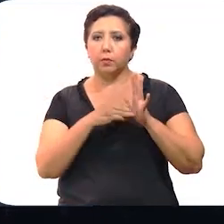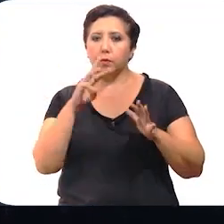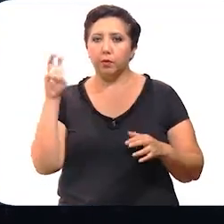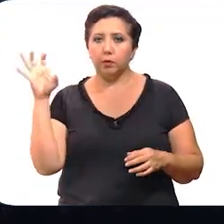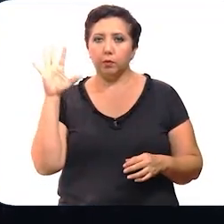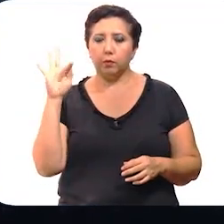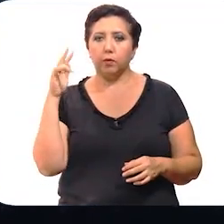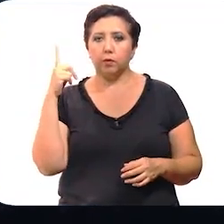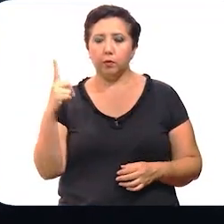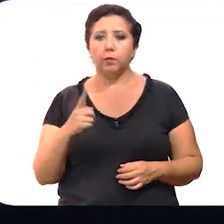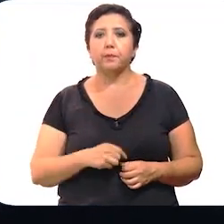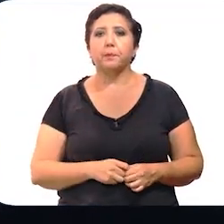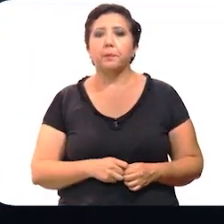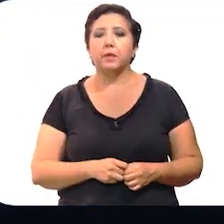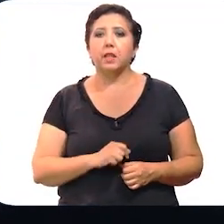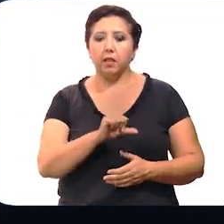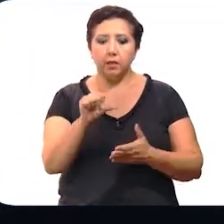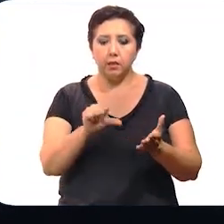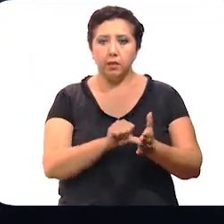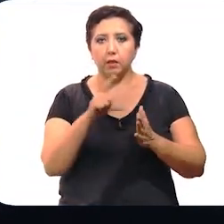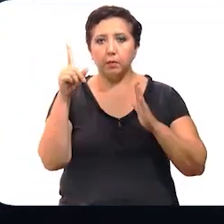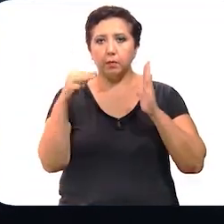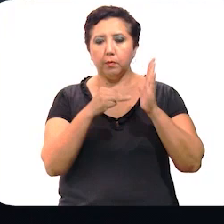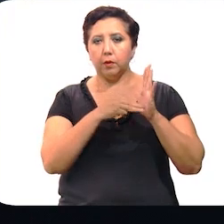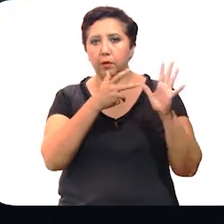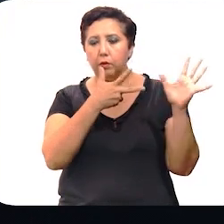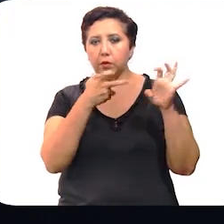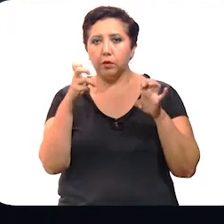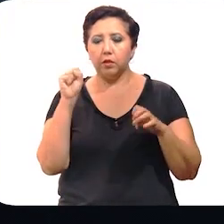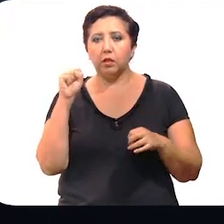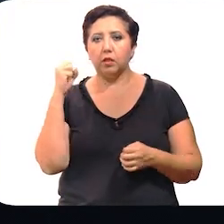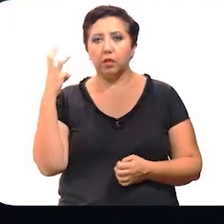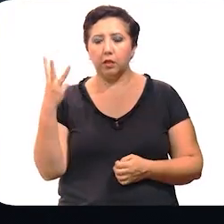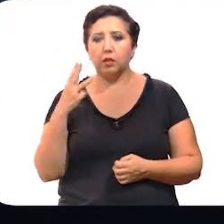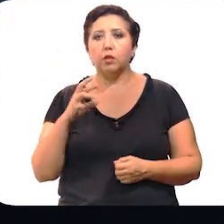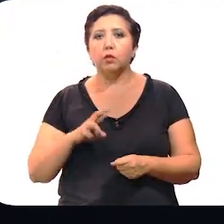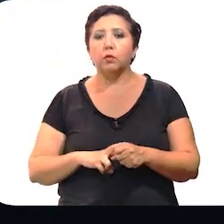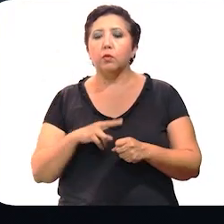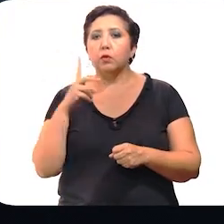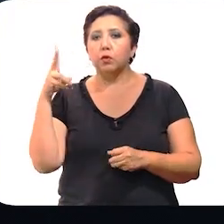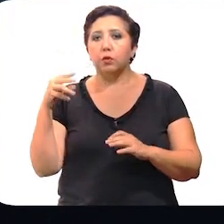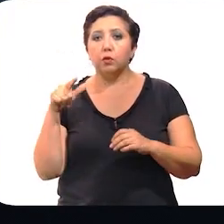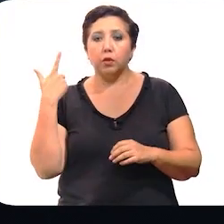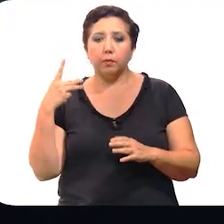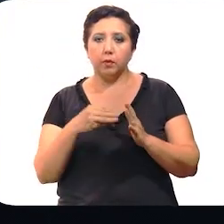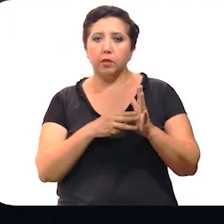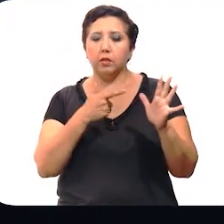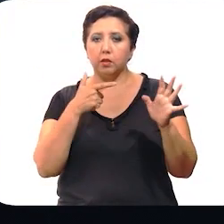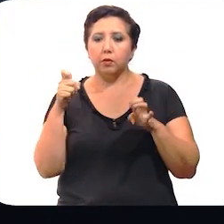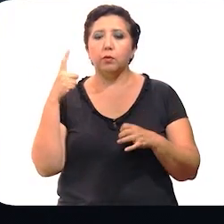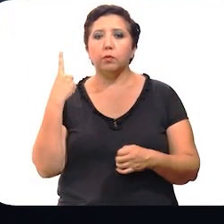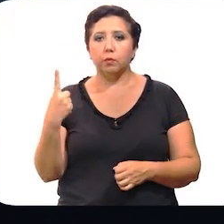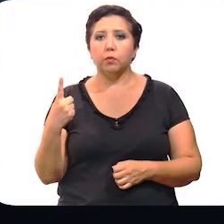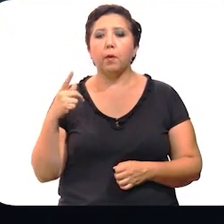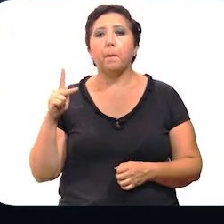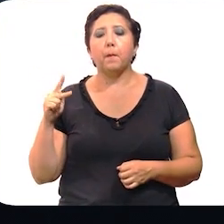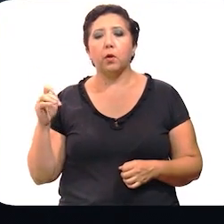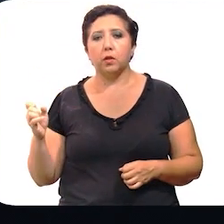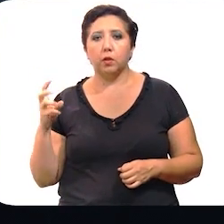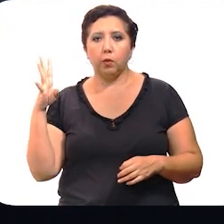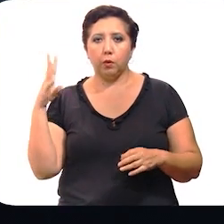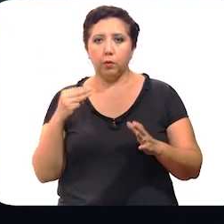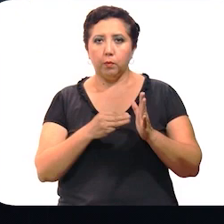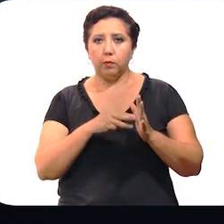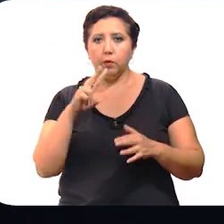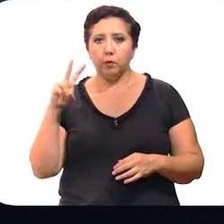.341, en la zona centro 1.863, en la zona sur 12.701, en la zona poniente